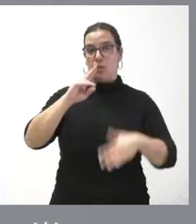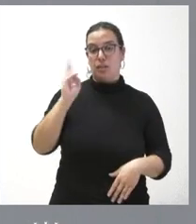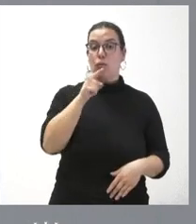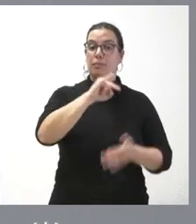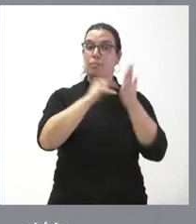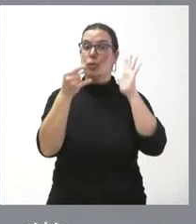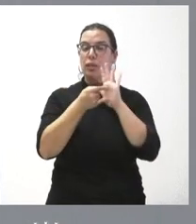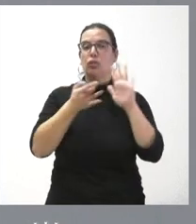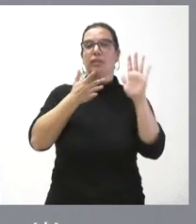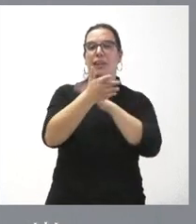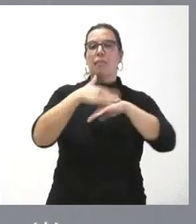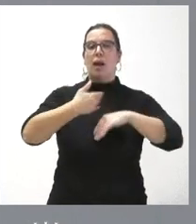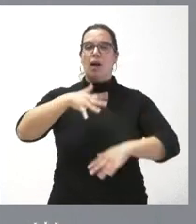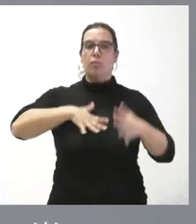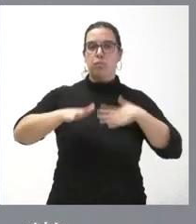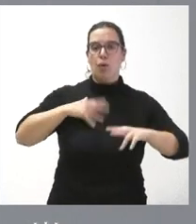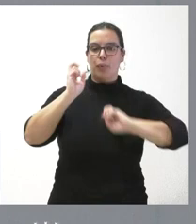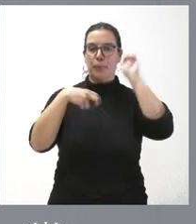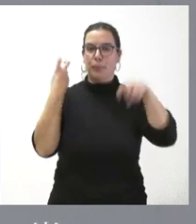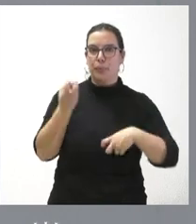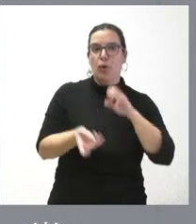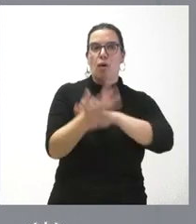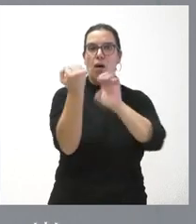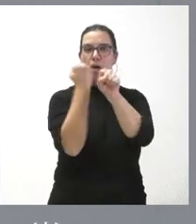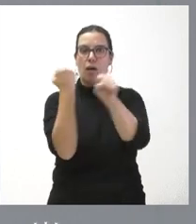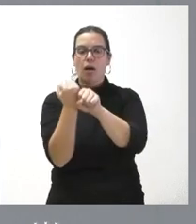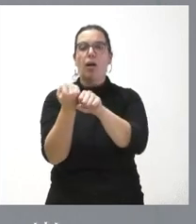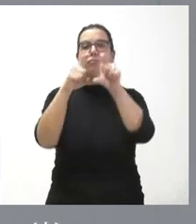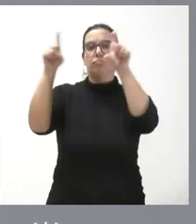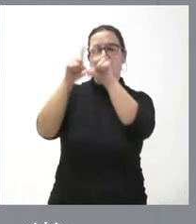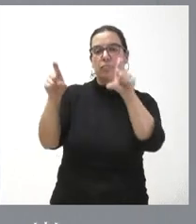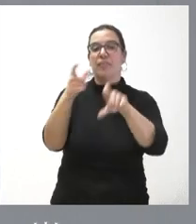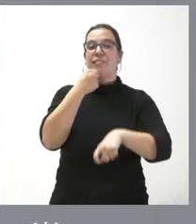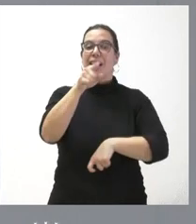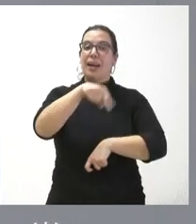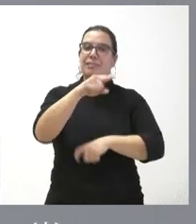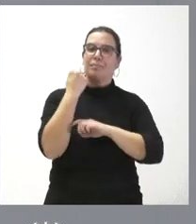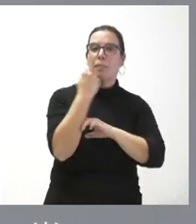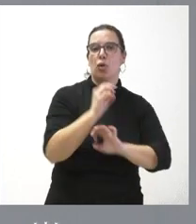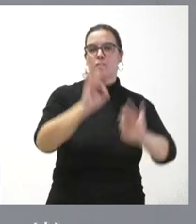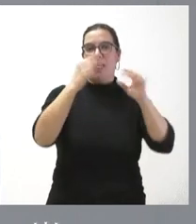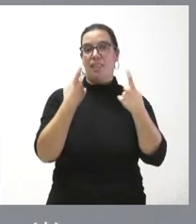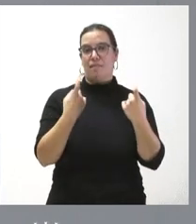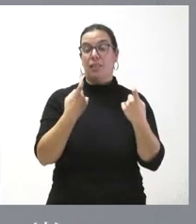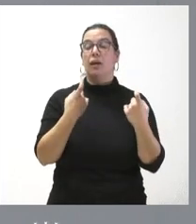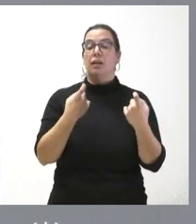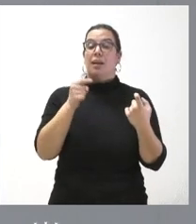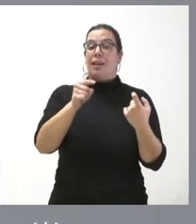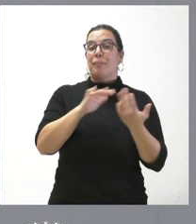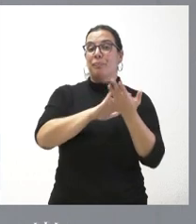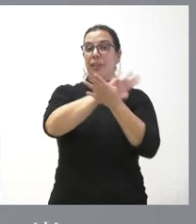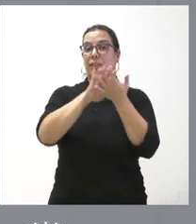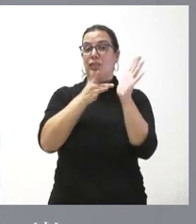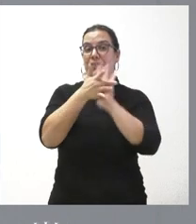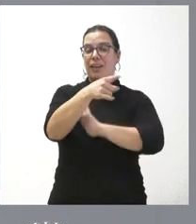proyecto, como les digo, de capacitación, reciclaje, empleabilidad y emprendimiento en estas zonas que necesitan de especial apoyo. Estamos hablando de que el